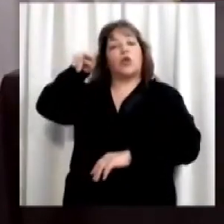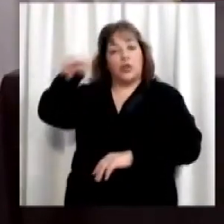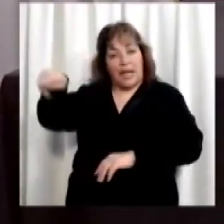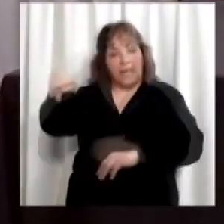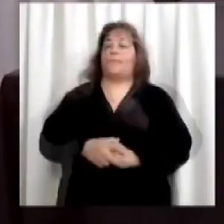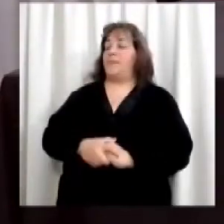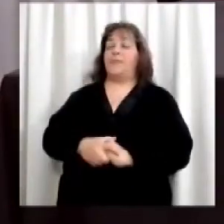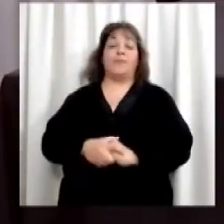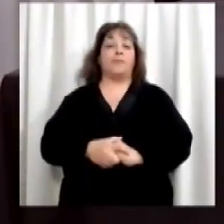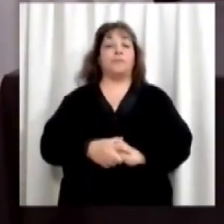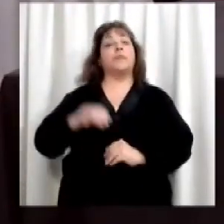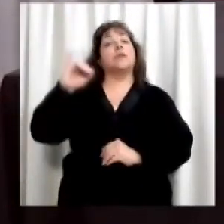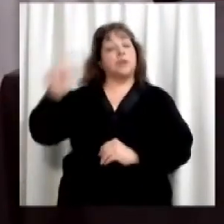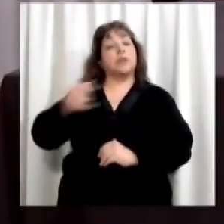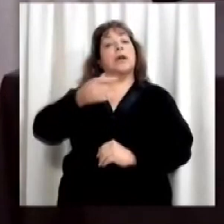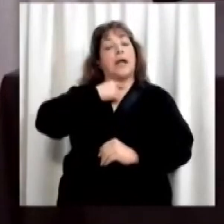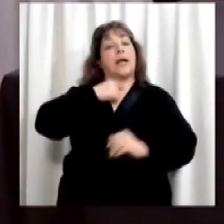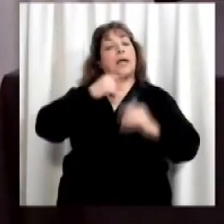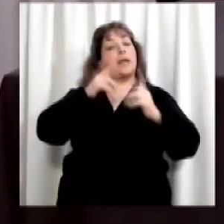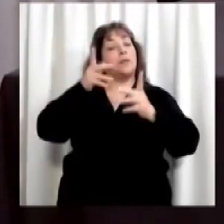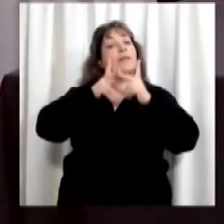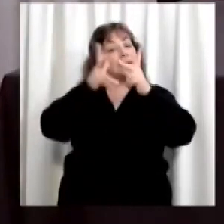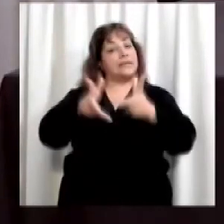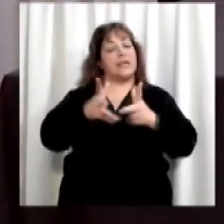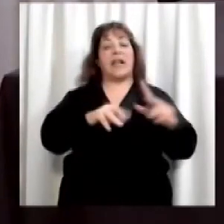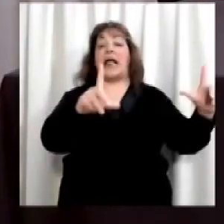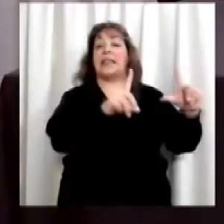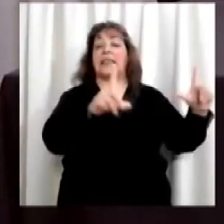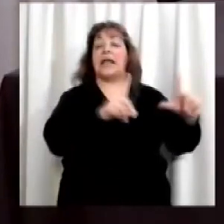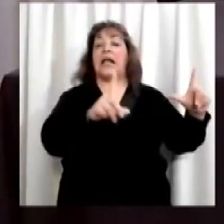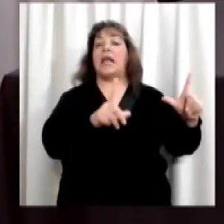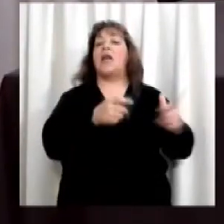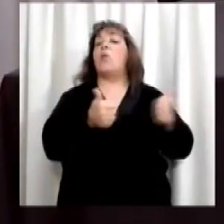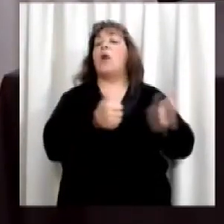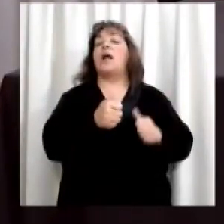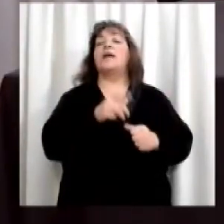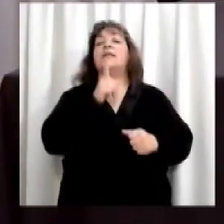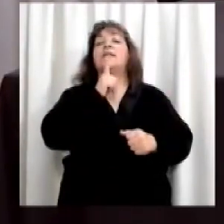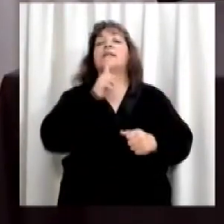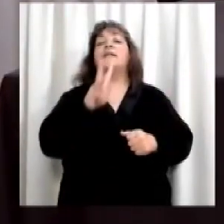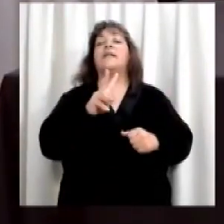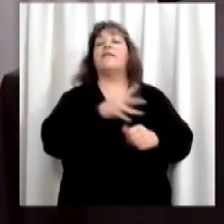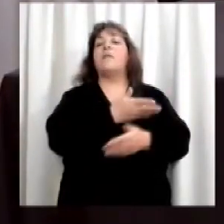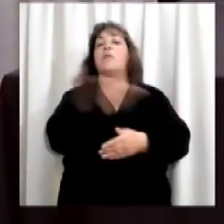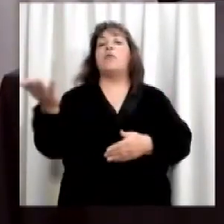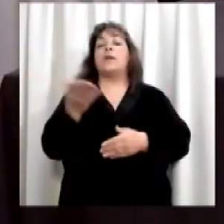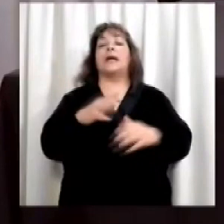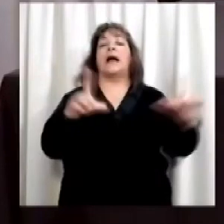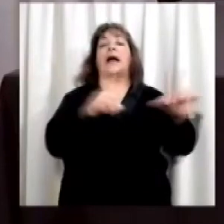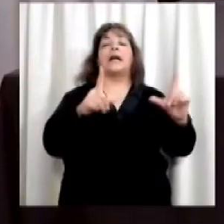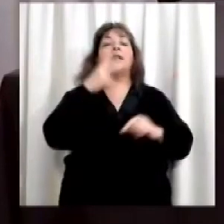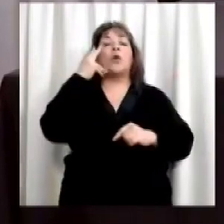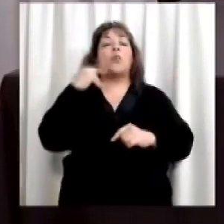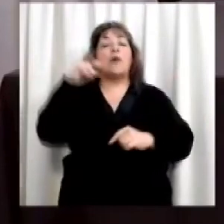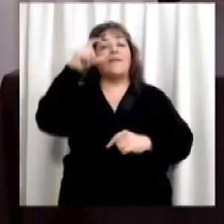historiadores. Sí, nombrar los canales por donde va a ser emitido la TV Pública, Canal 9, Canal 10, Canal